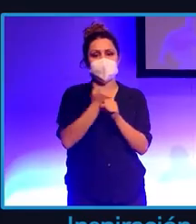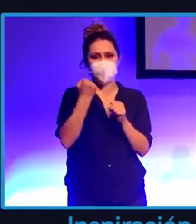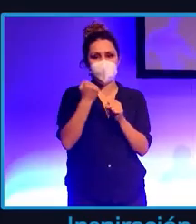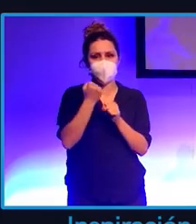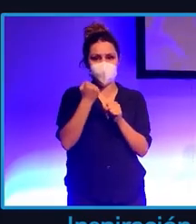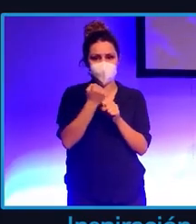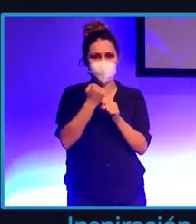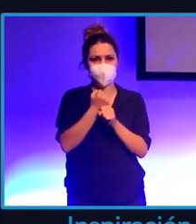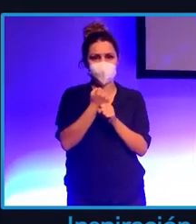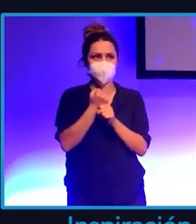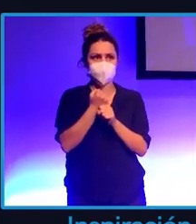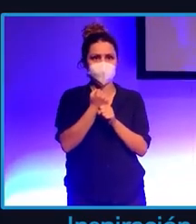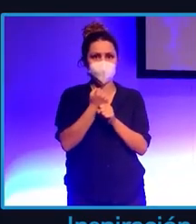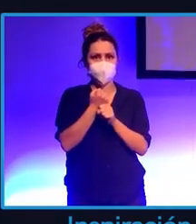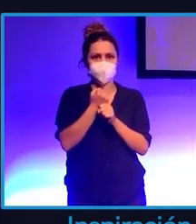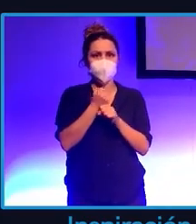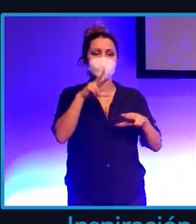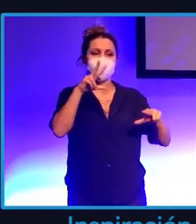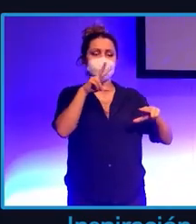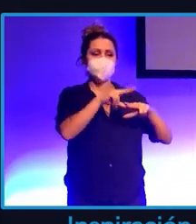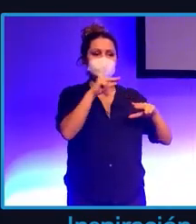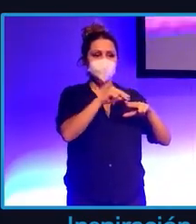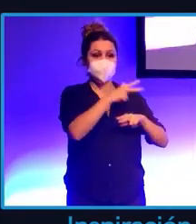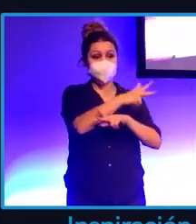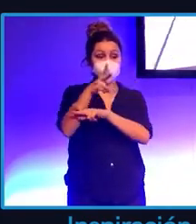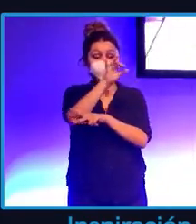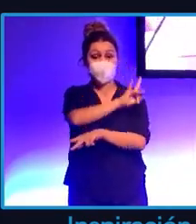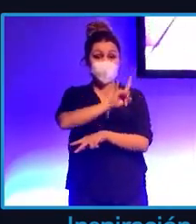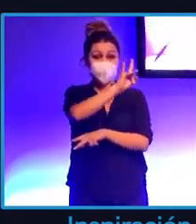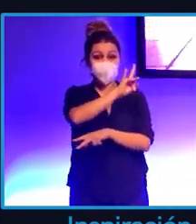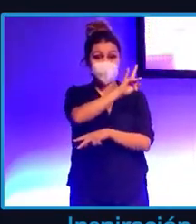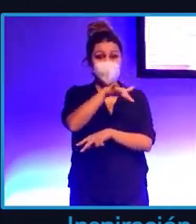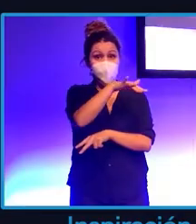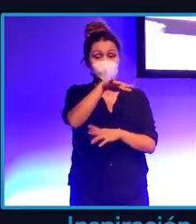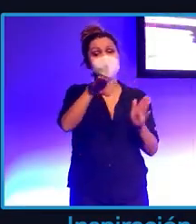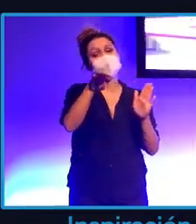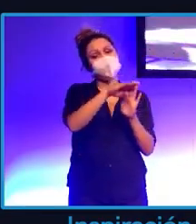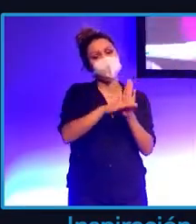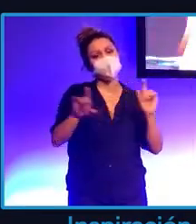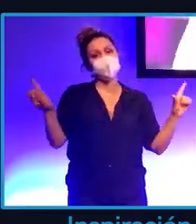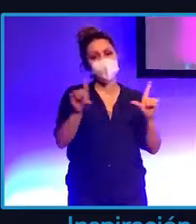VídeoReporCanarias en el programa Una Hora Menos y en la realidad virtual. Sí, por favor.